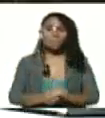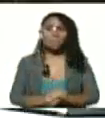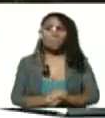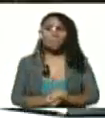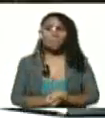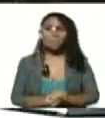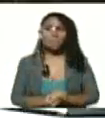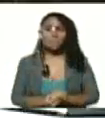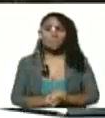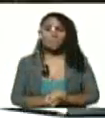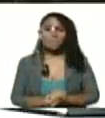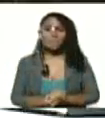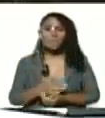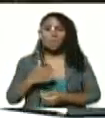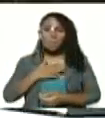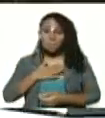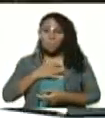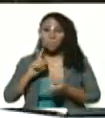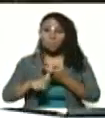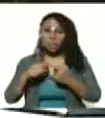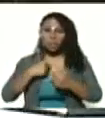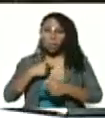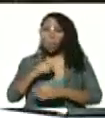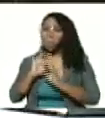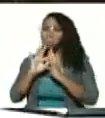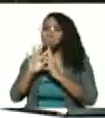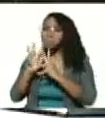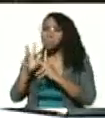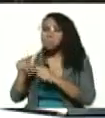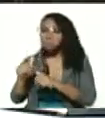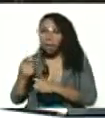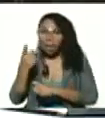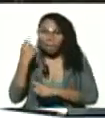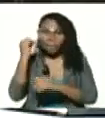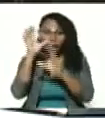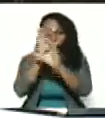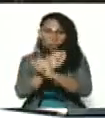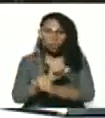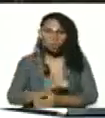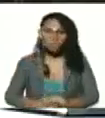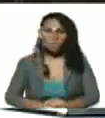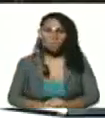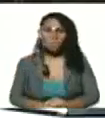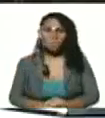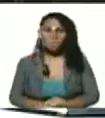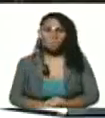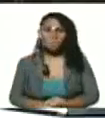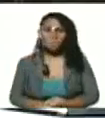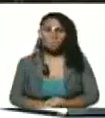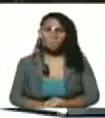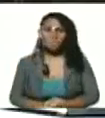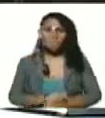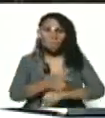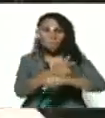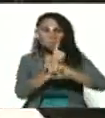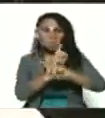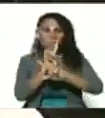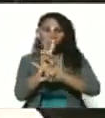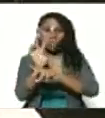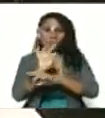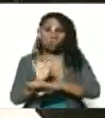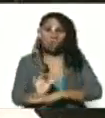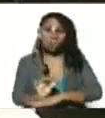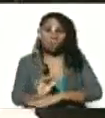Se lo decía a Cilia, anoche mismo. Se han disparado dos procesos muy